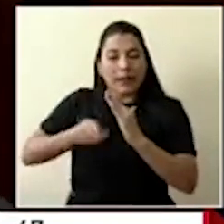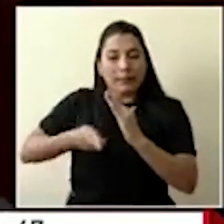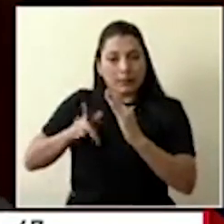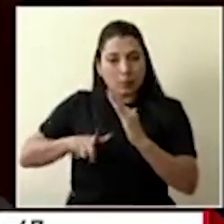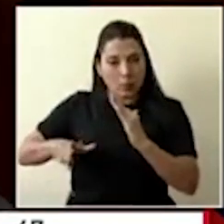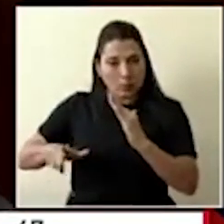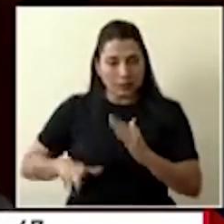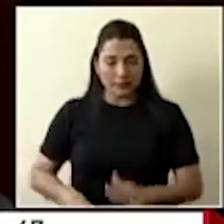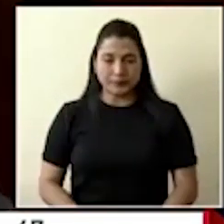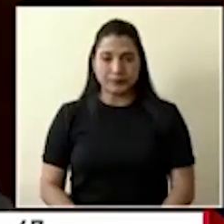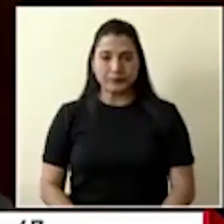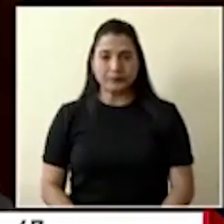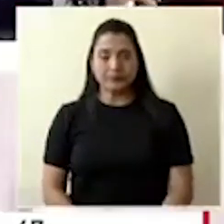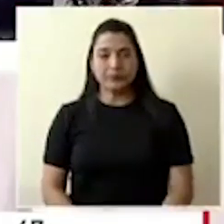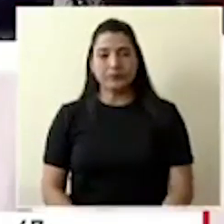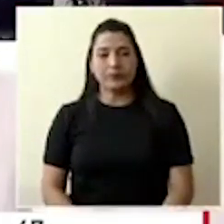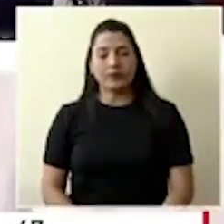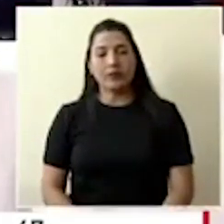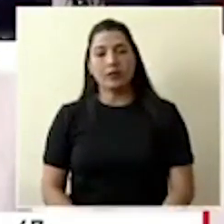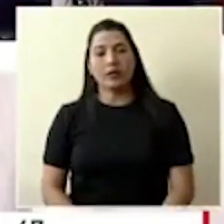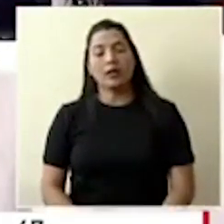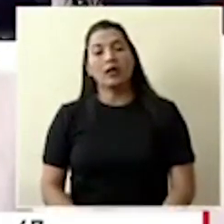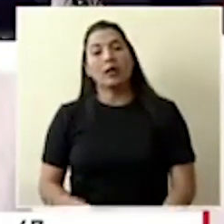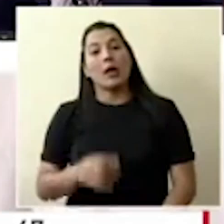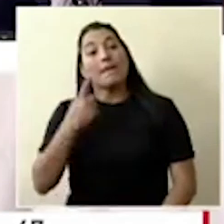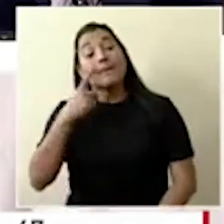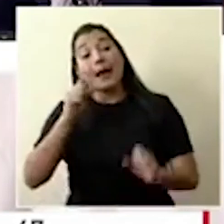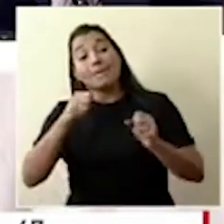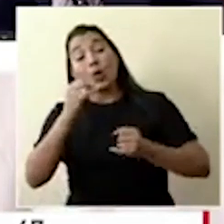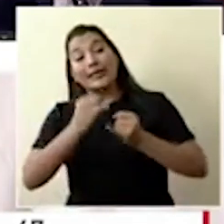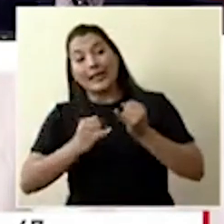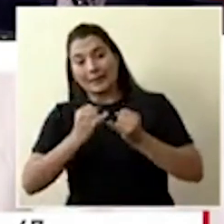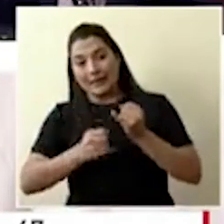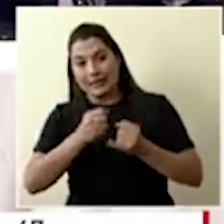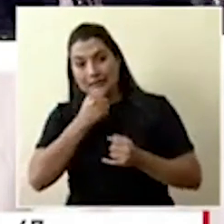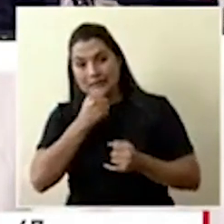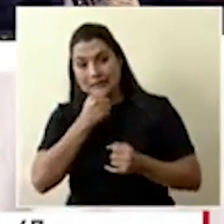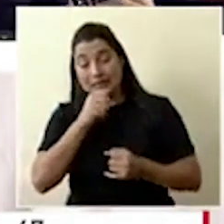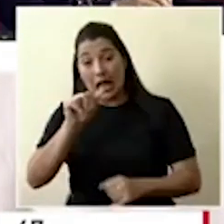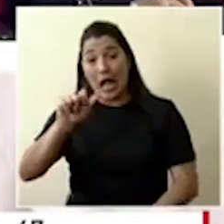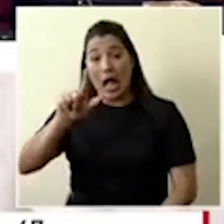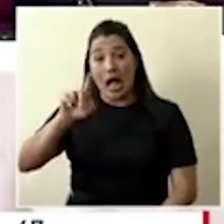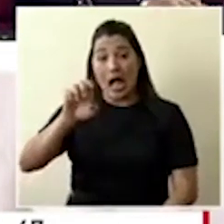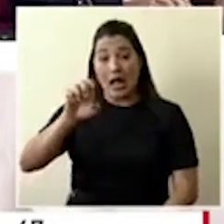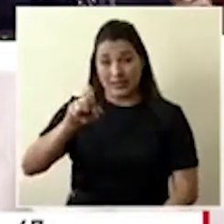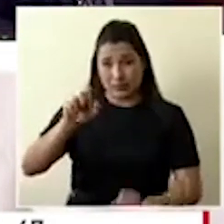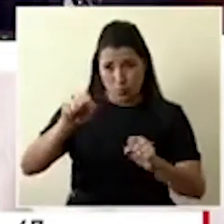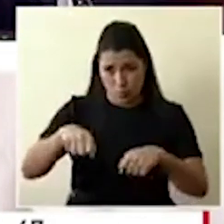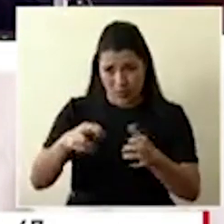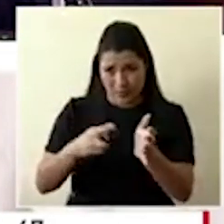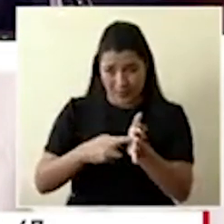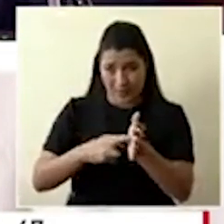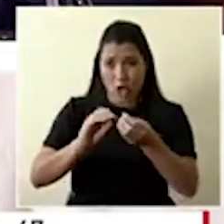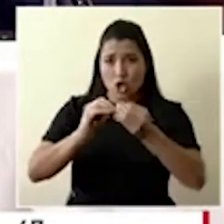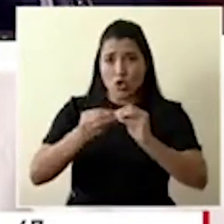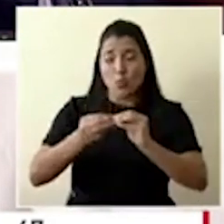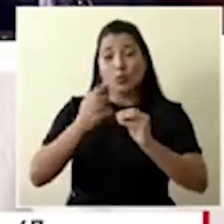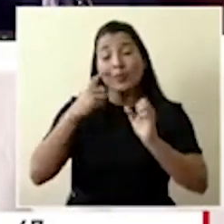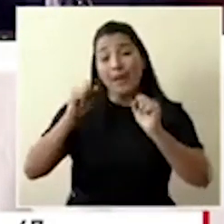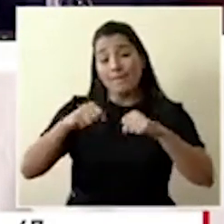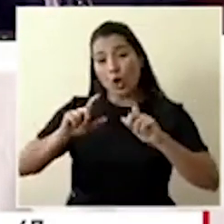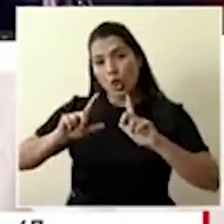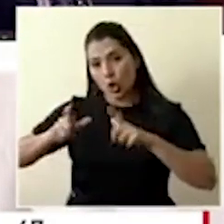claro. Y dado el tiempo para concluir la conferencia, don Alex, si nos puede repetir los números para donar en las plataformas.